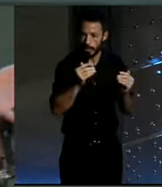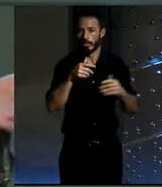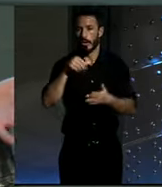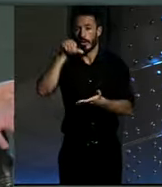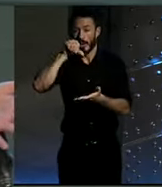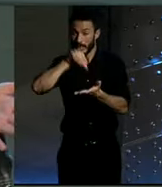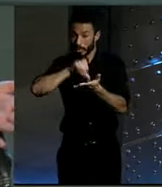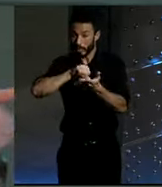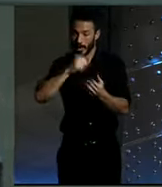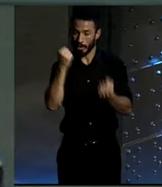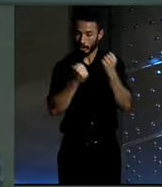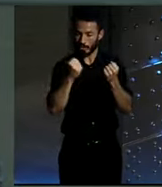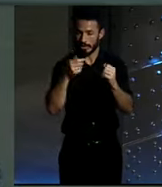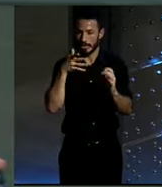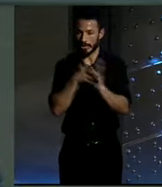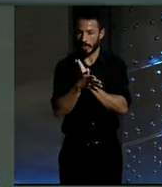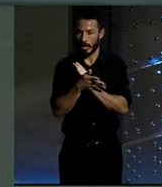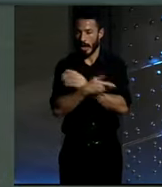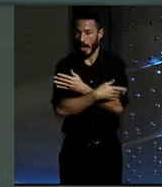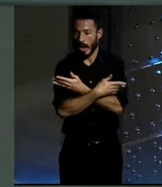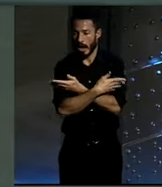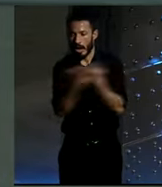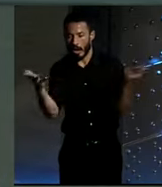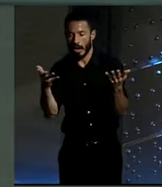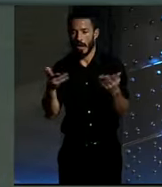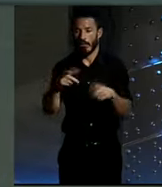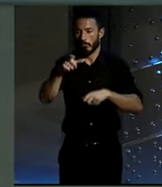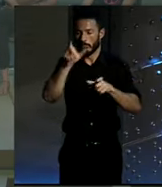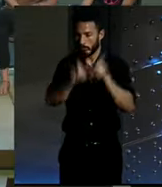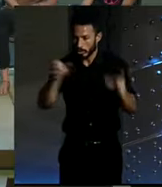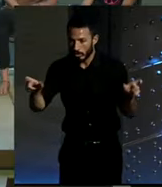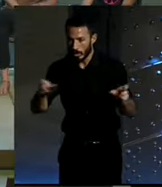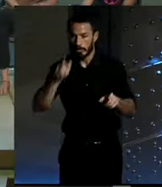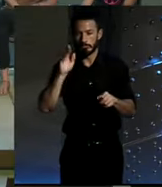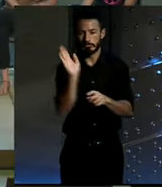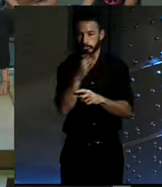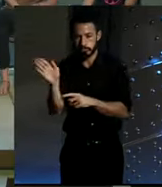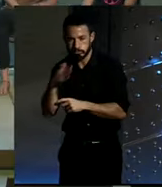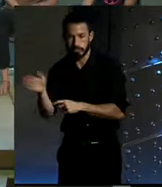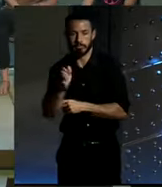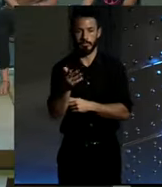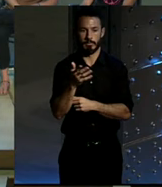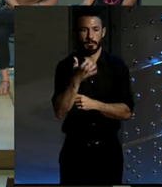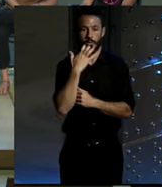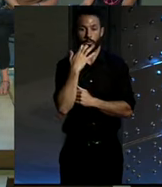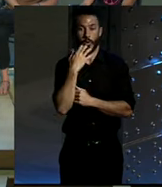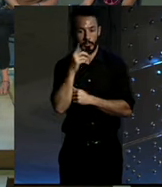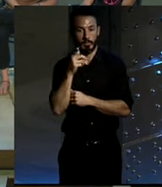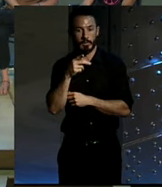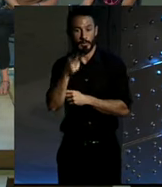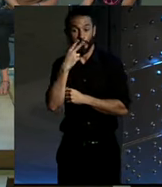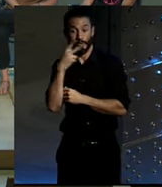es maltratar a los demás. Es un acto tremendamente egoísta. Yo creo que hay que preguntarse por qué hay una campaña antitabaco y no hay una campaña